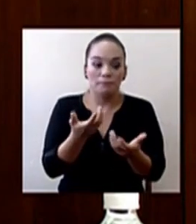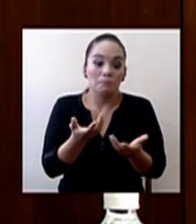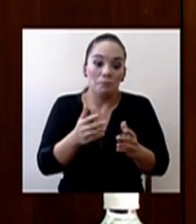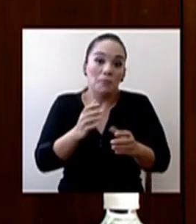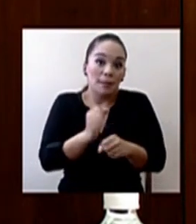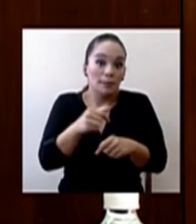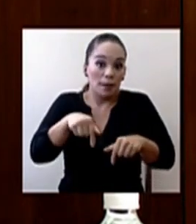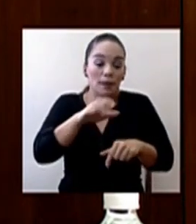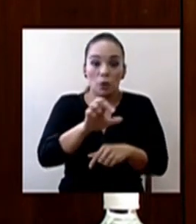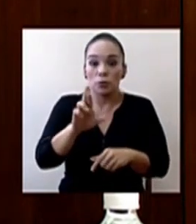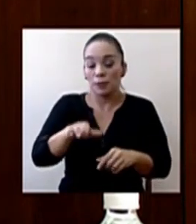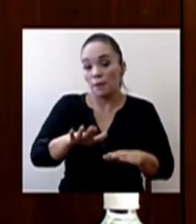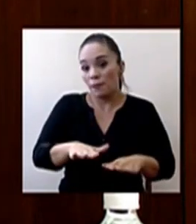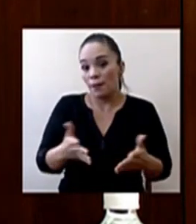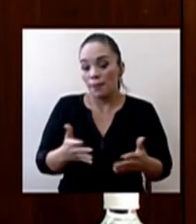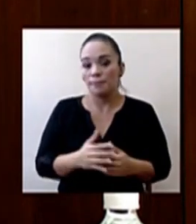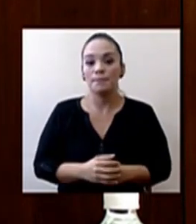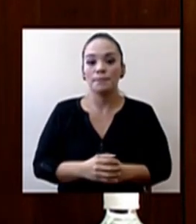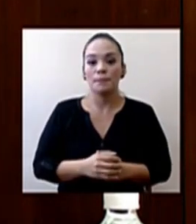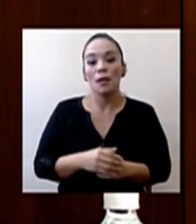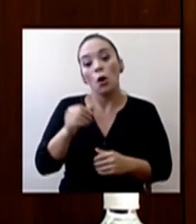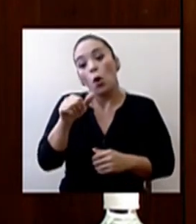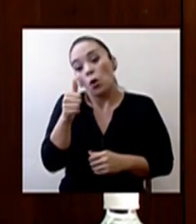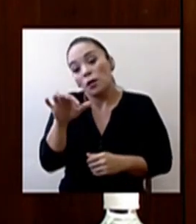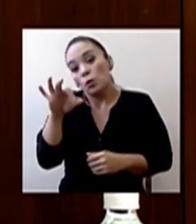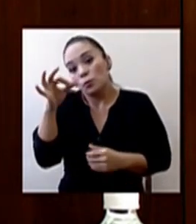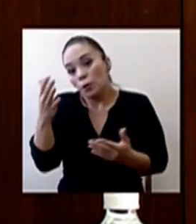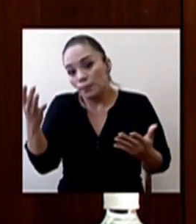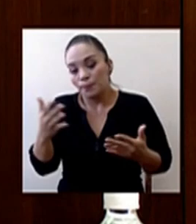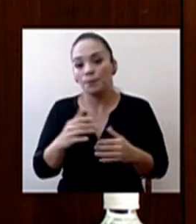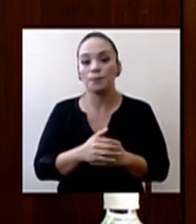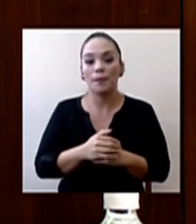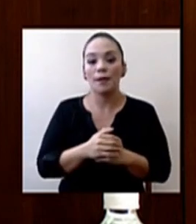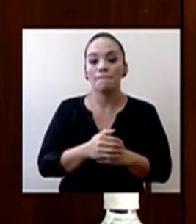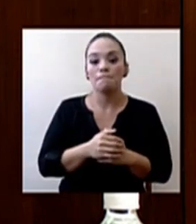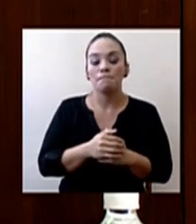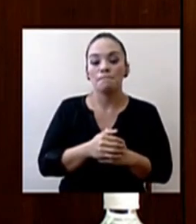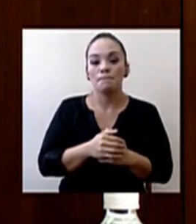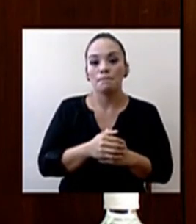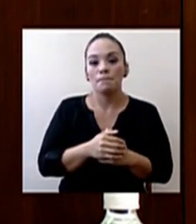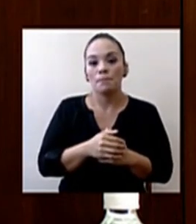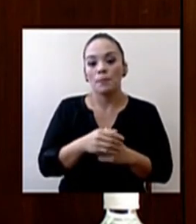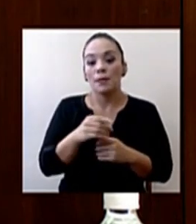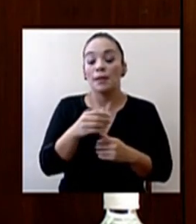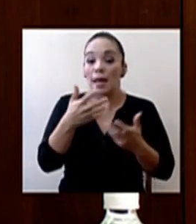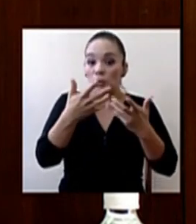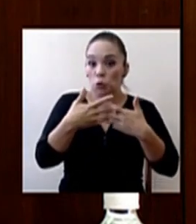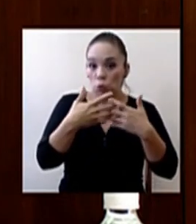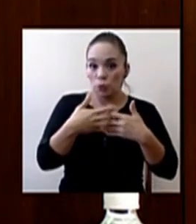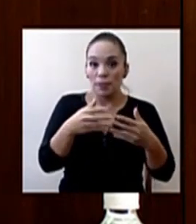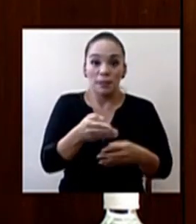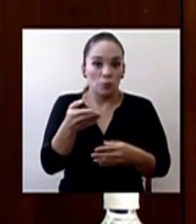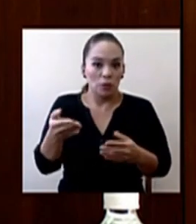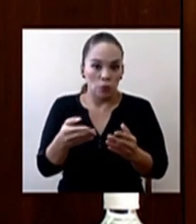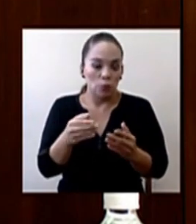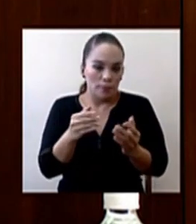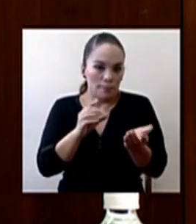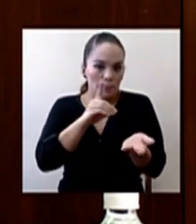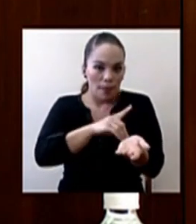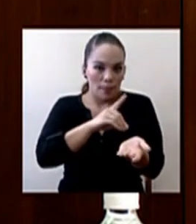localmente. Otra opción también es que la industria de dispositivos médicos que está